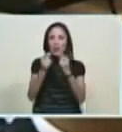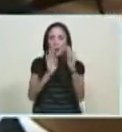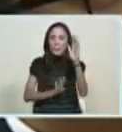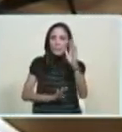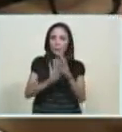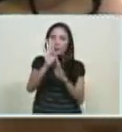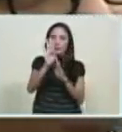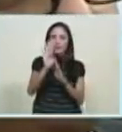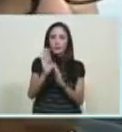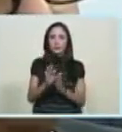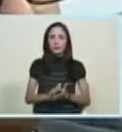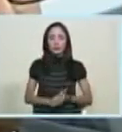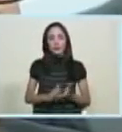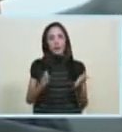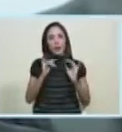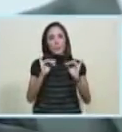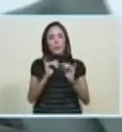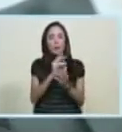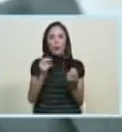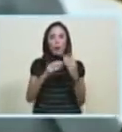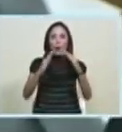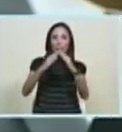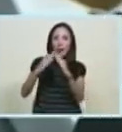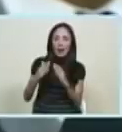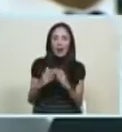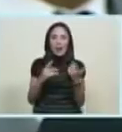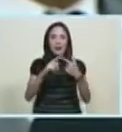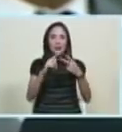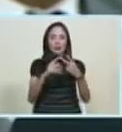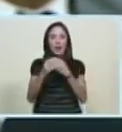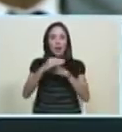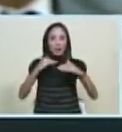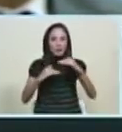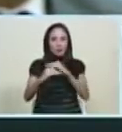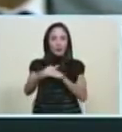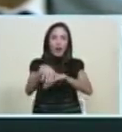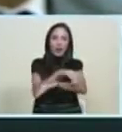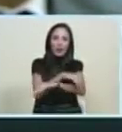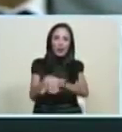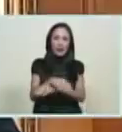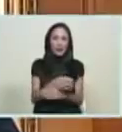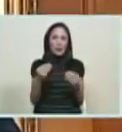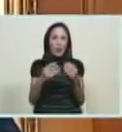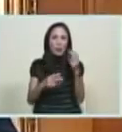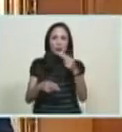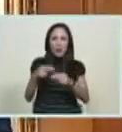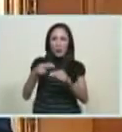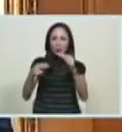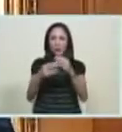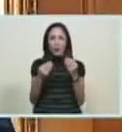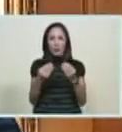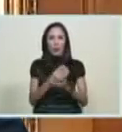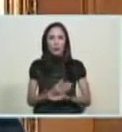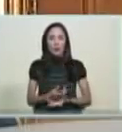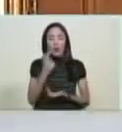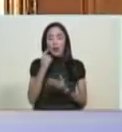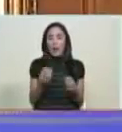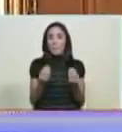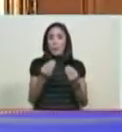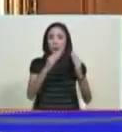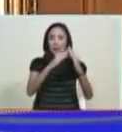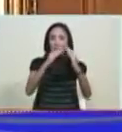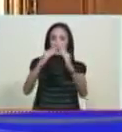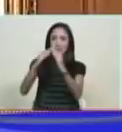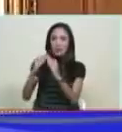la expansión que tendrá la construcción de viviendas de obra pública ¿ah? si logramos construir millones de